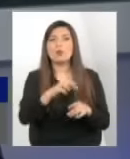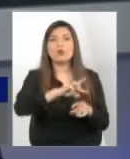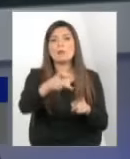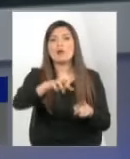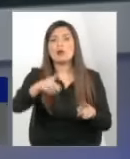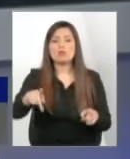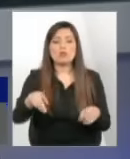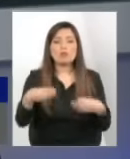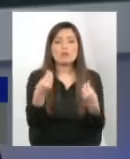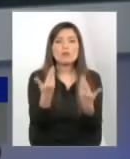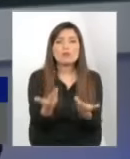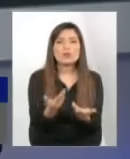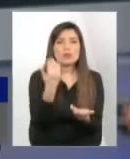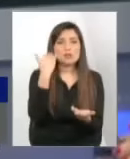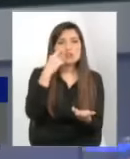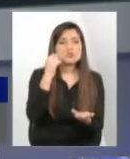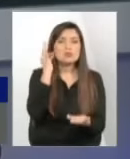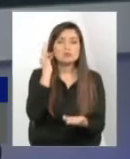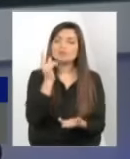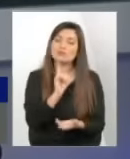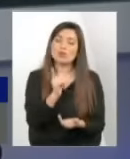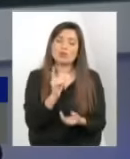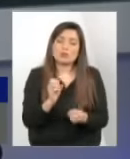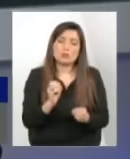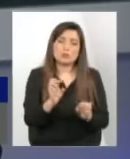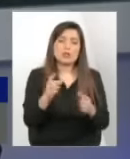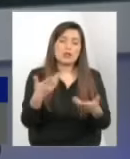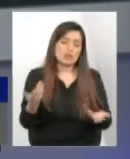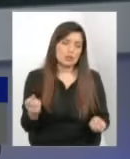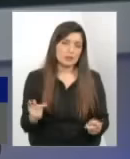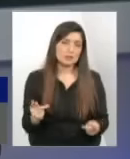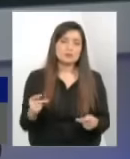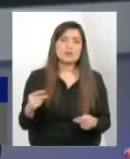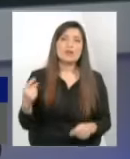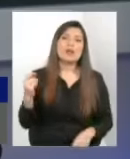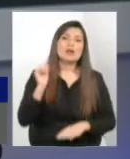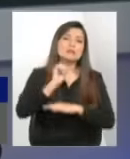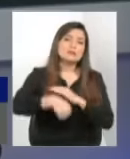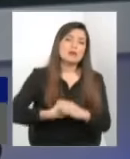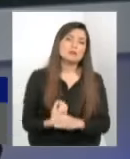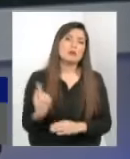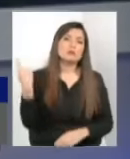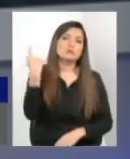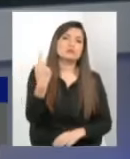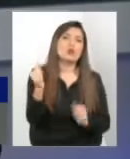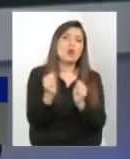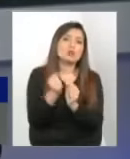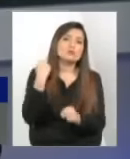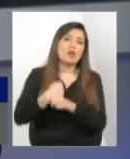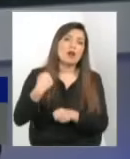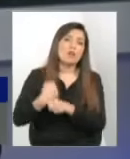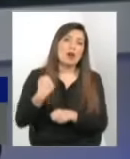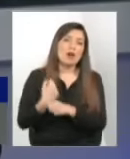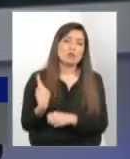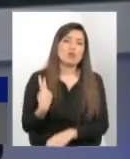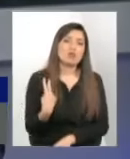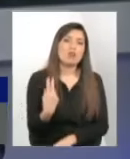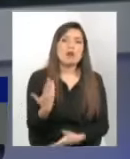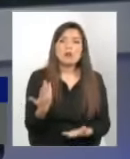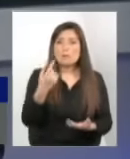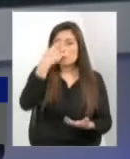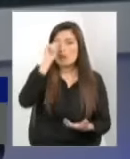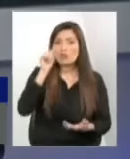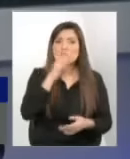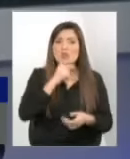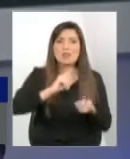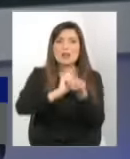niñas no es oportuno por lo tanto asumimos trabajar con ella pero claramente hasta el día de hoy no han habido cambios profundos nosotros hubiéramos esperado